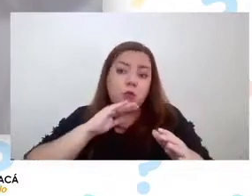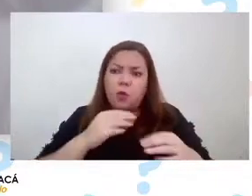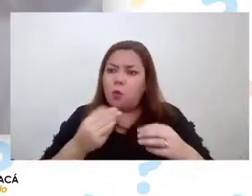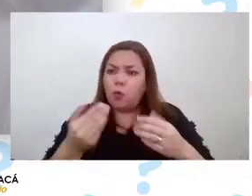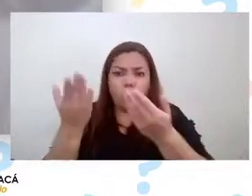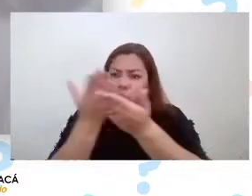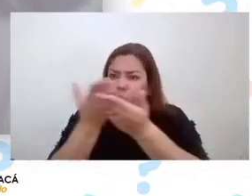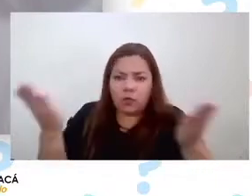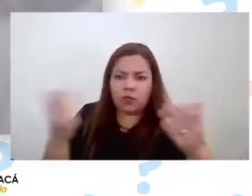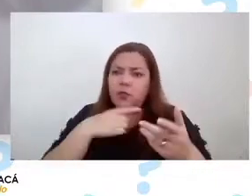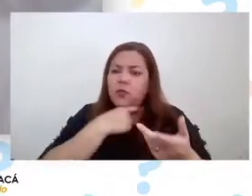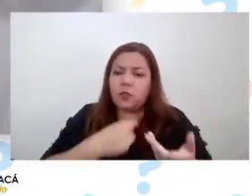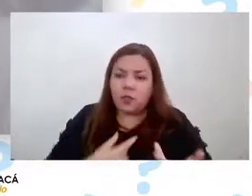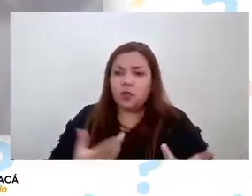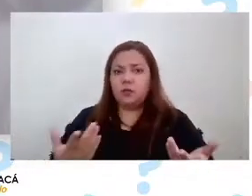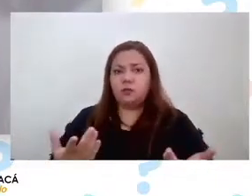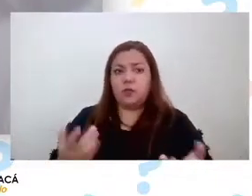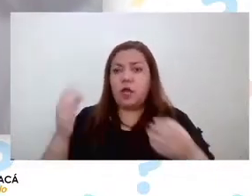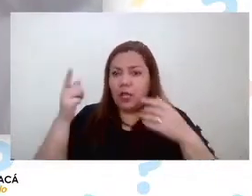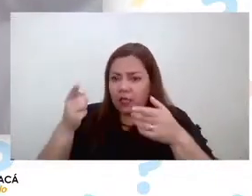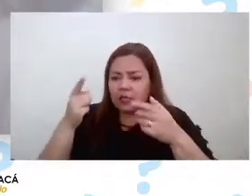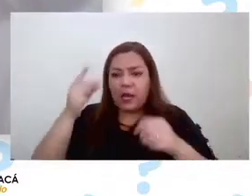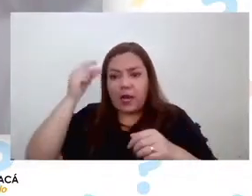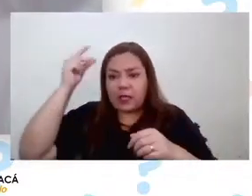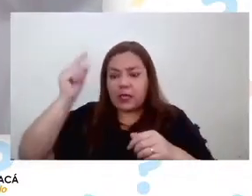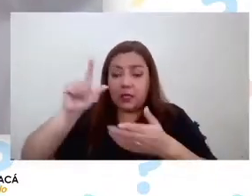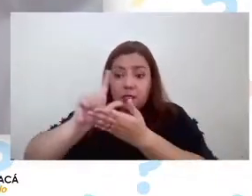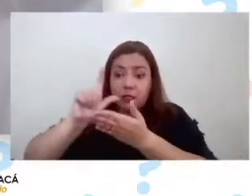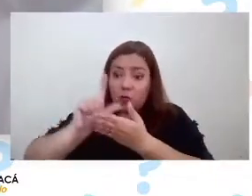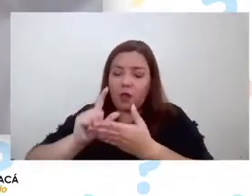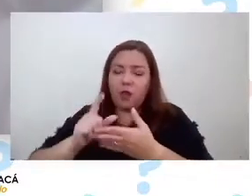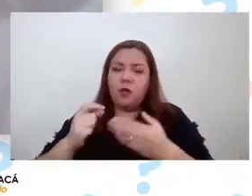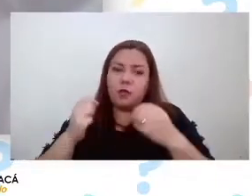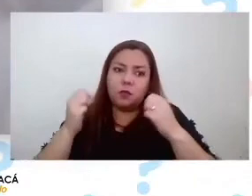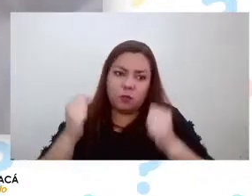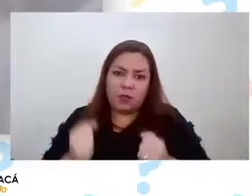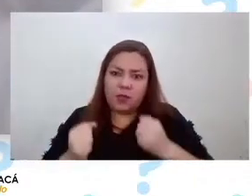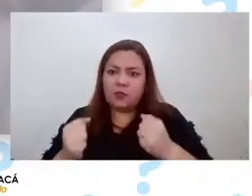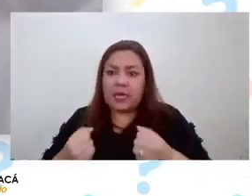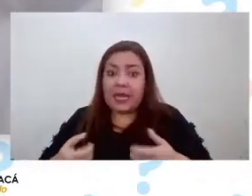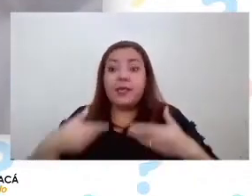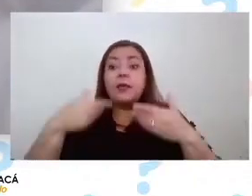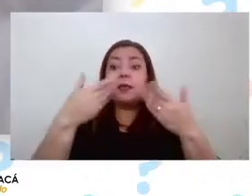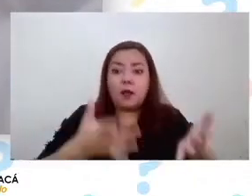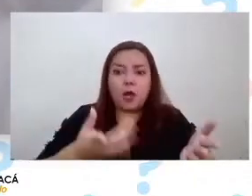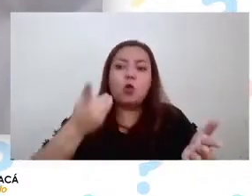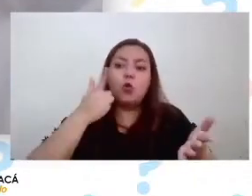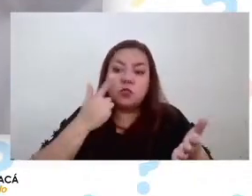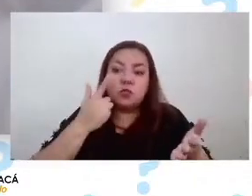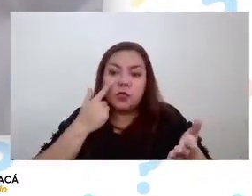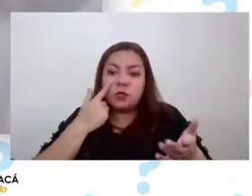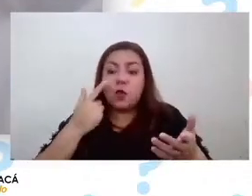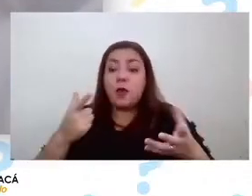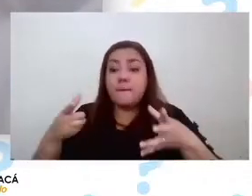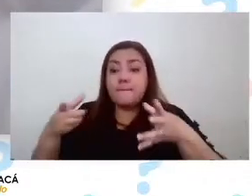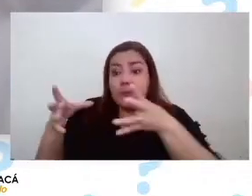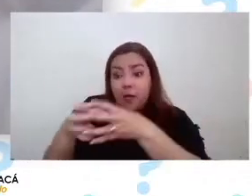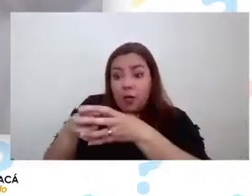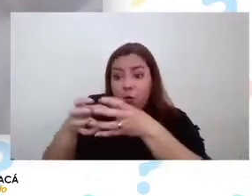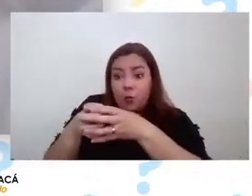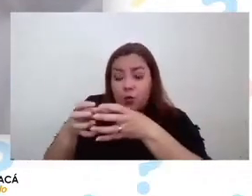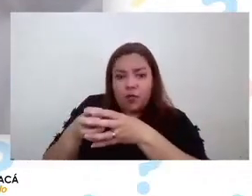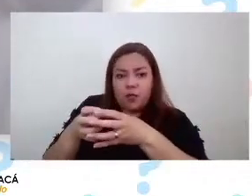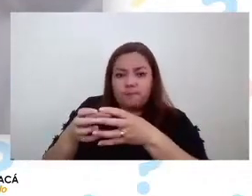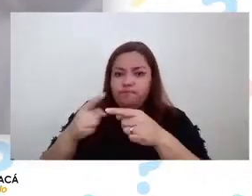esa es la idea de este lugar también como generar conocimiento para que las comunidades puedan